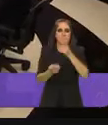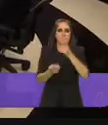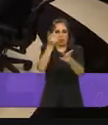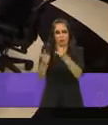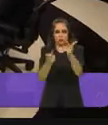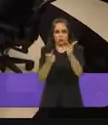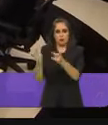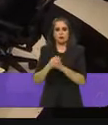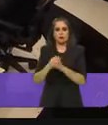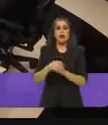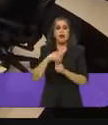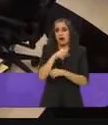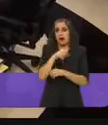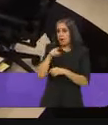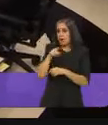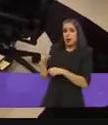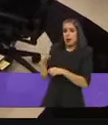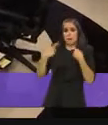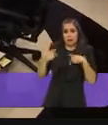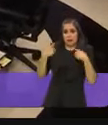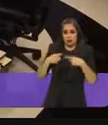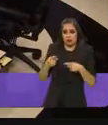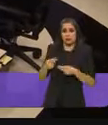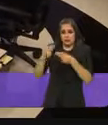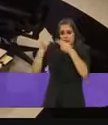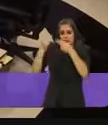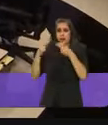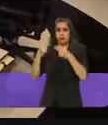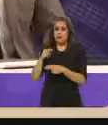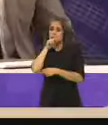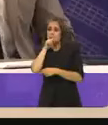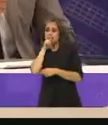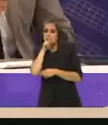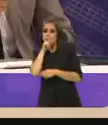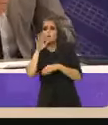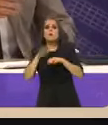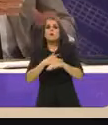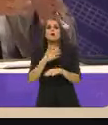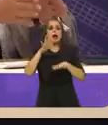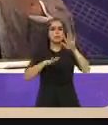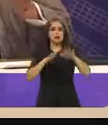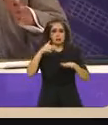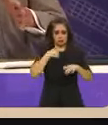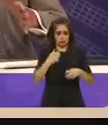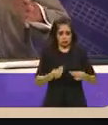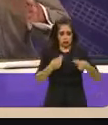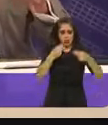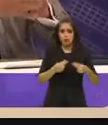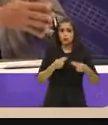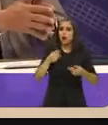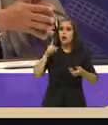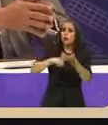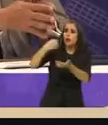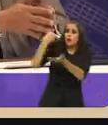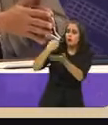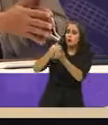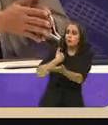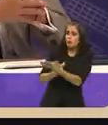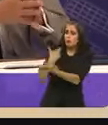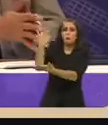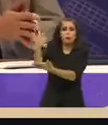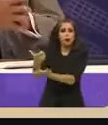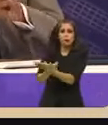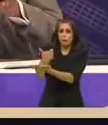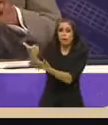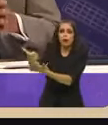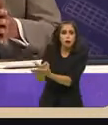también le preocupa mucho a los comerciantes en la capital, que es el del cobro de piso. Es un tema de seguridad, pero también es un tema económico.